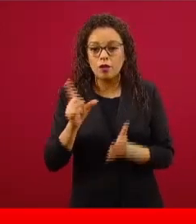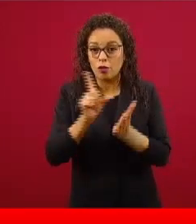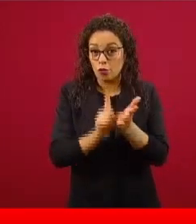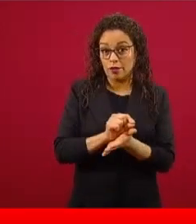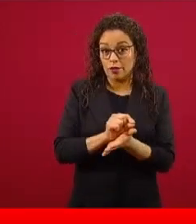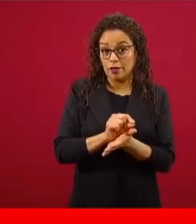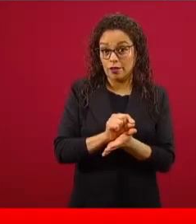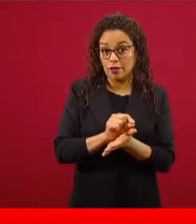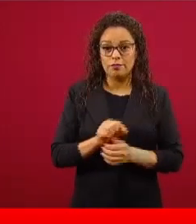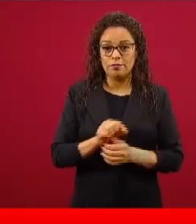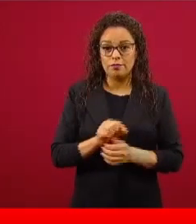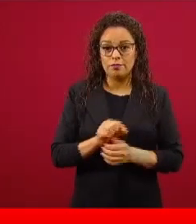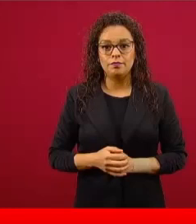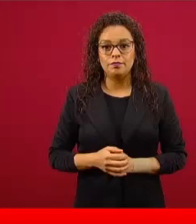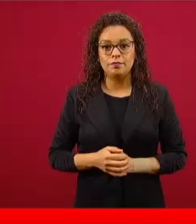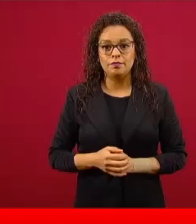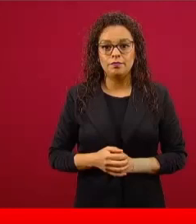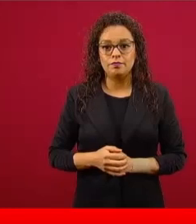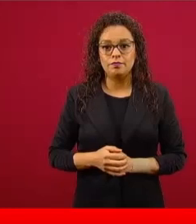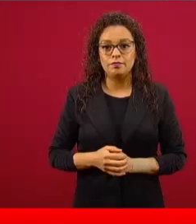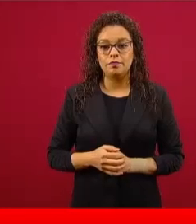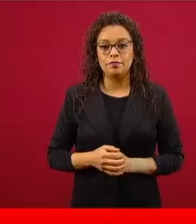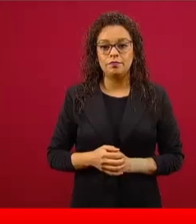incluso las teorías de los